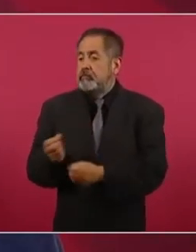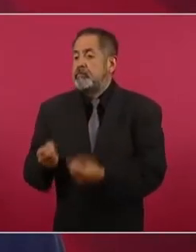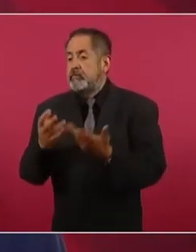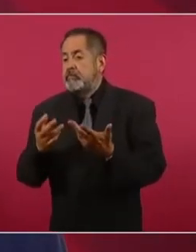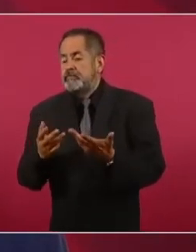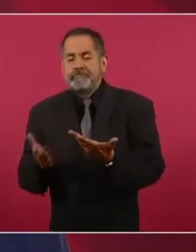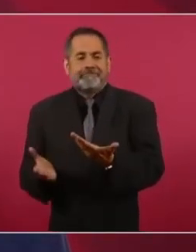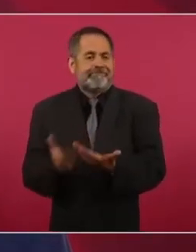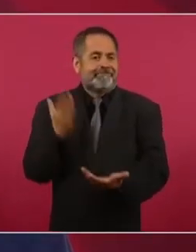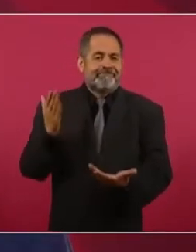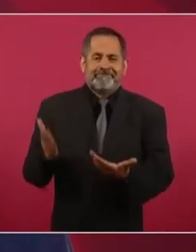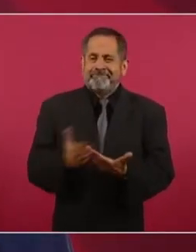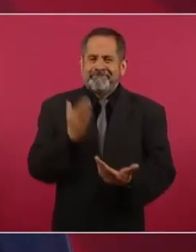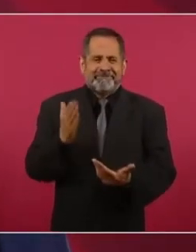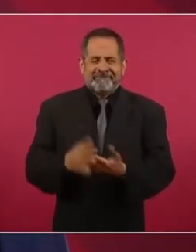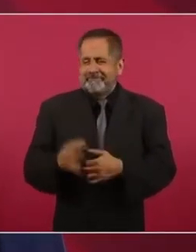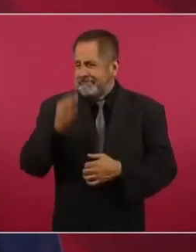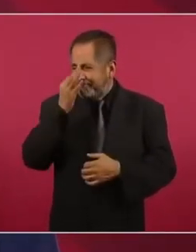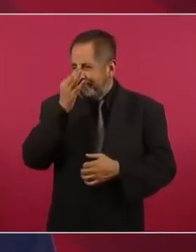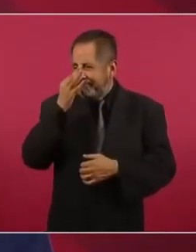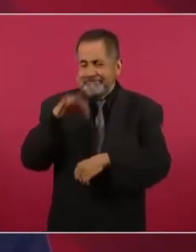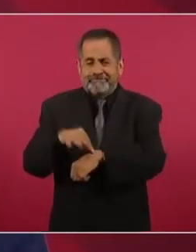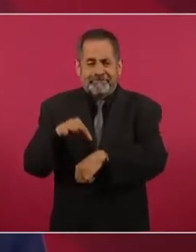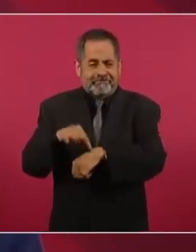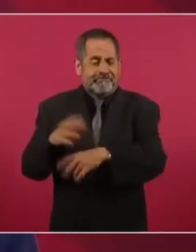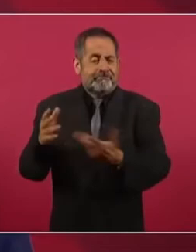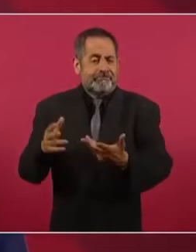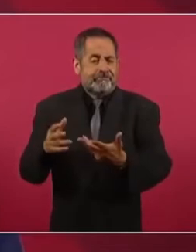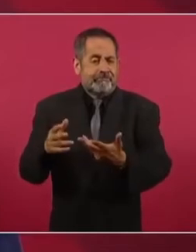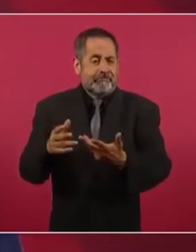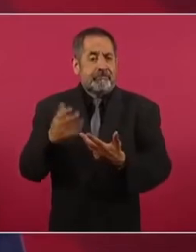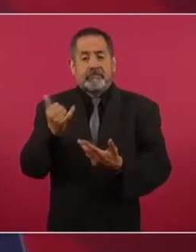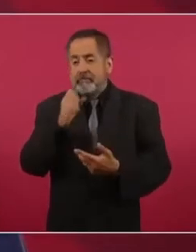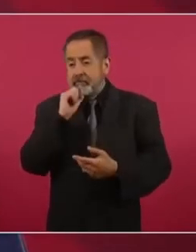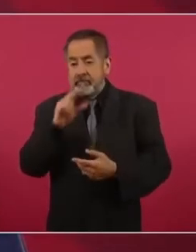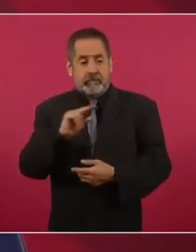médicos generales y especialistas.